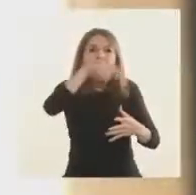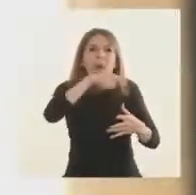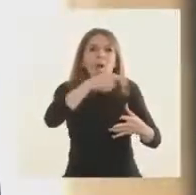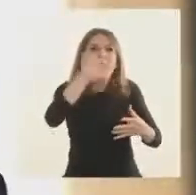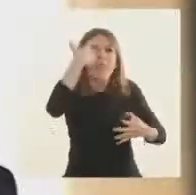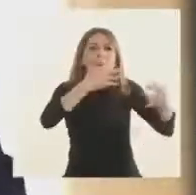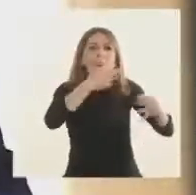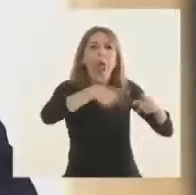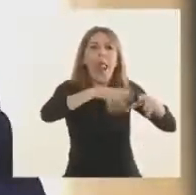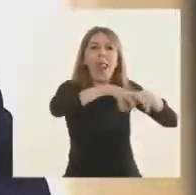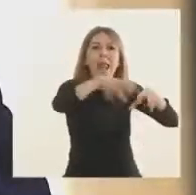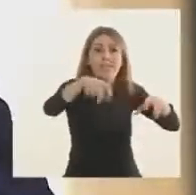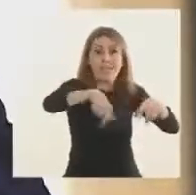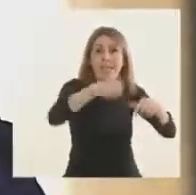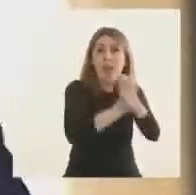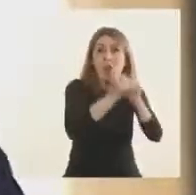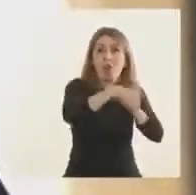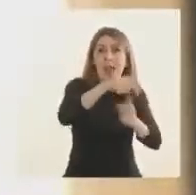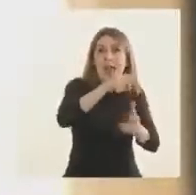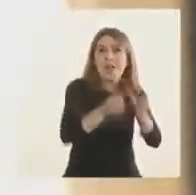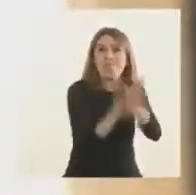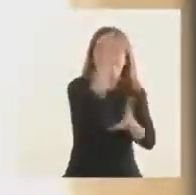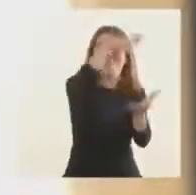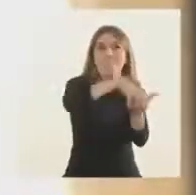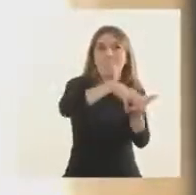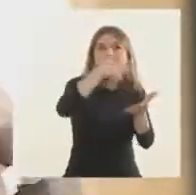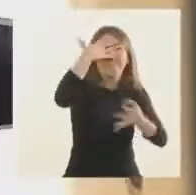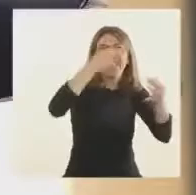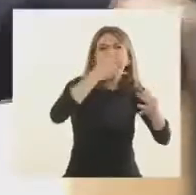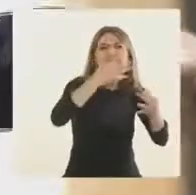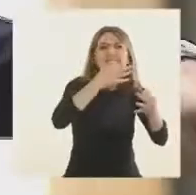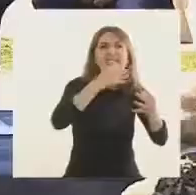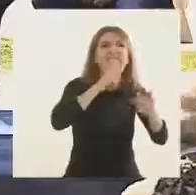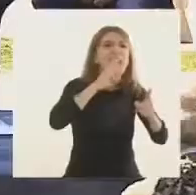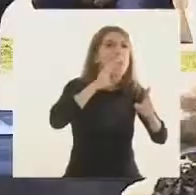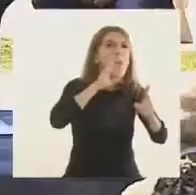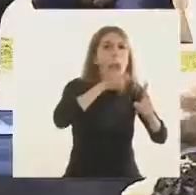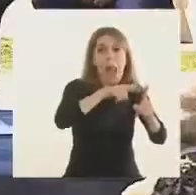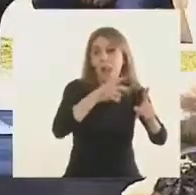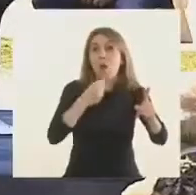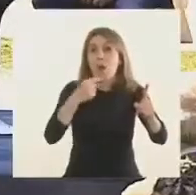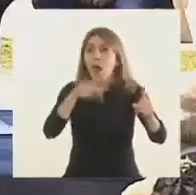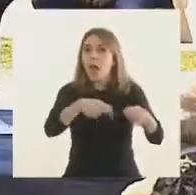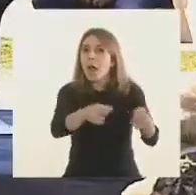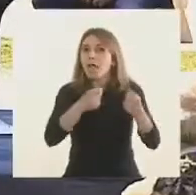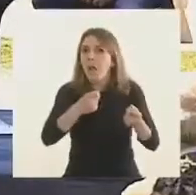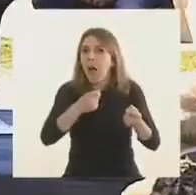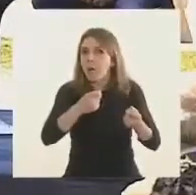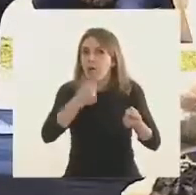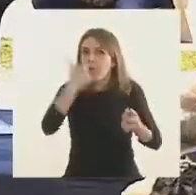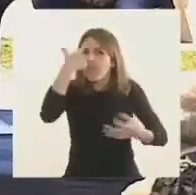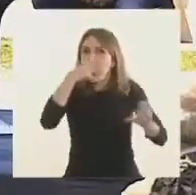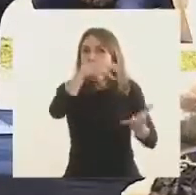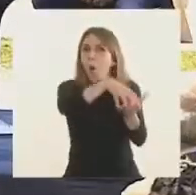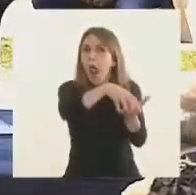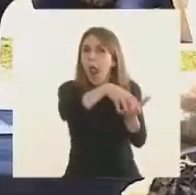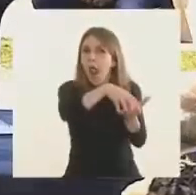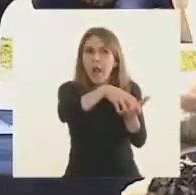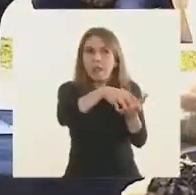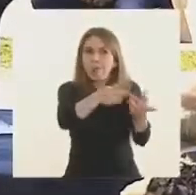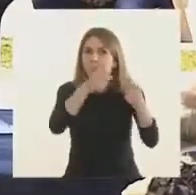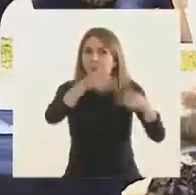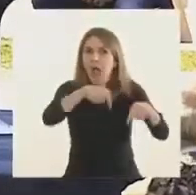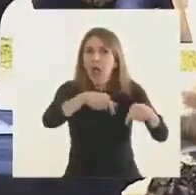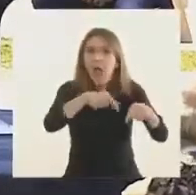la zona de Rosario. Sería muy bueno que el Congreso trate eso porque eso acá está haciendo falta y eso va a ayudar mucho al